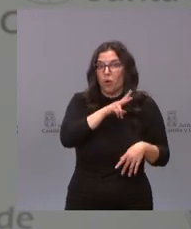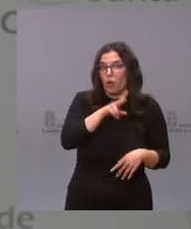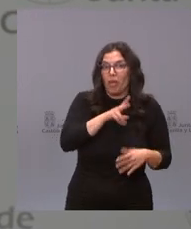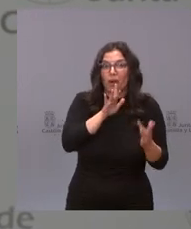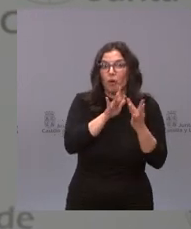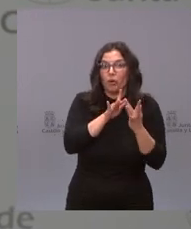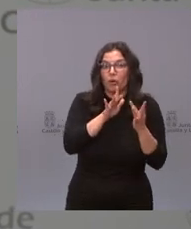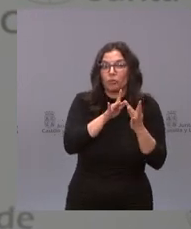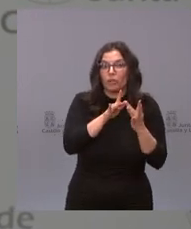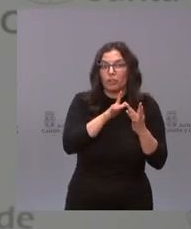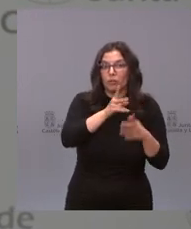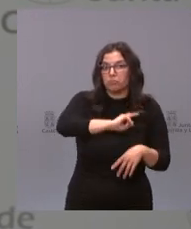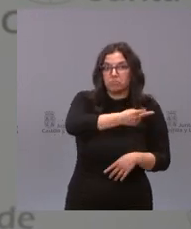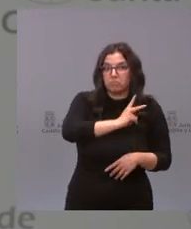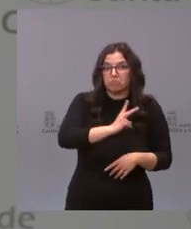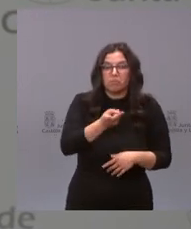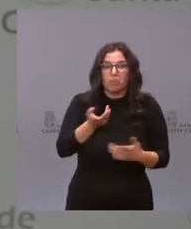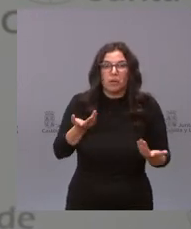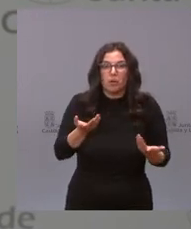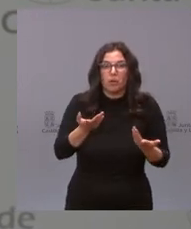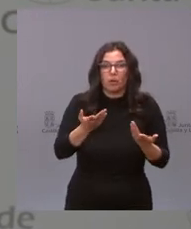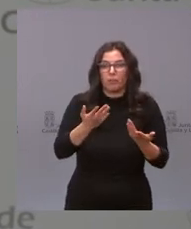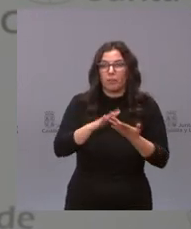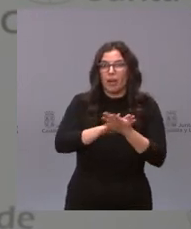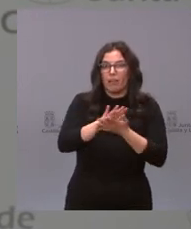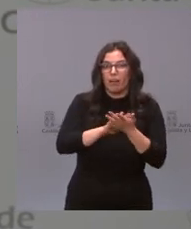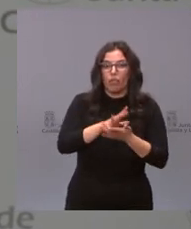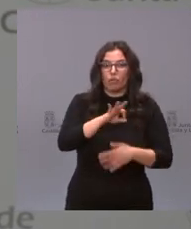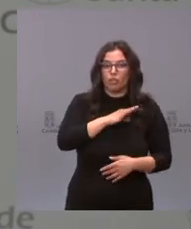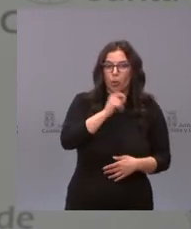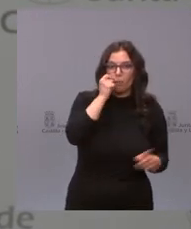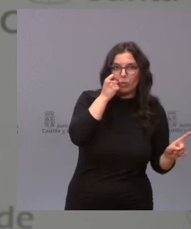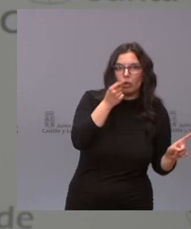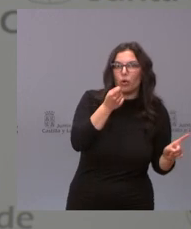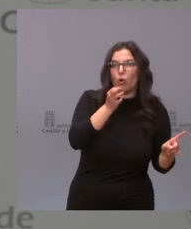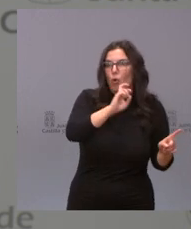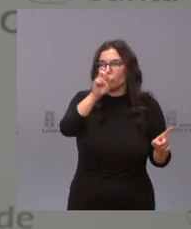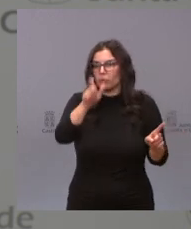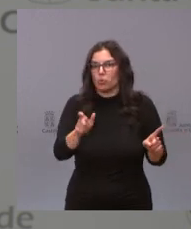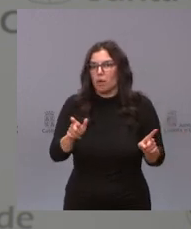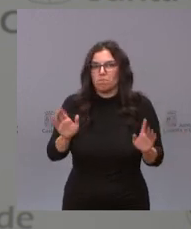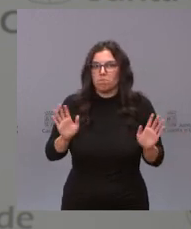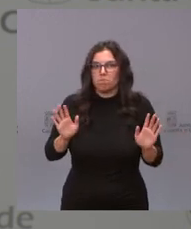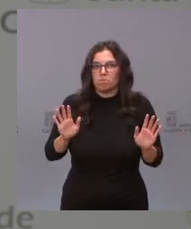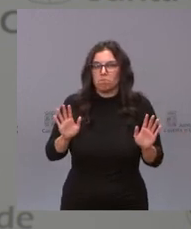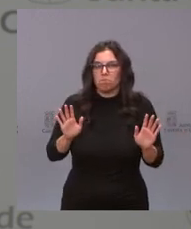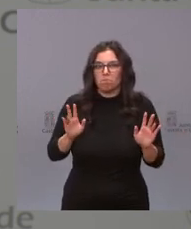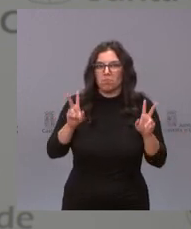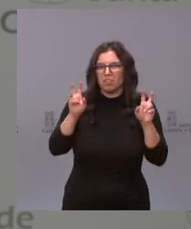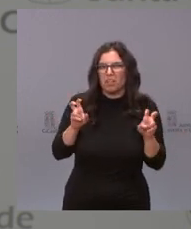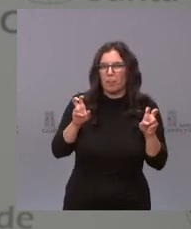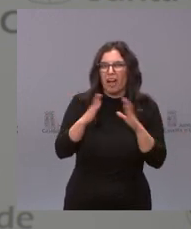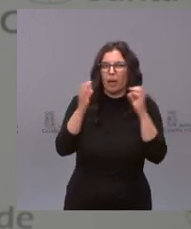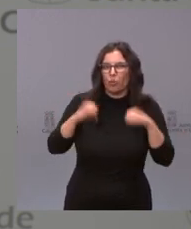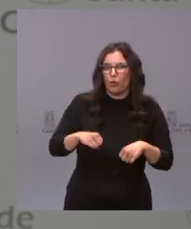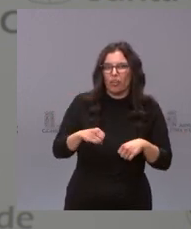habitual y en ningún momento se ha mantenido ni con el señor Mañueco ni con ninguna otra persona nada que incluyera un